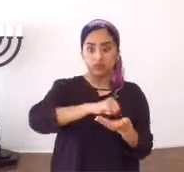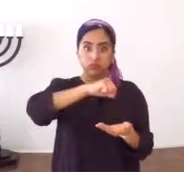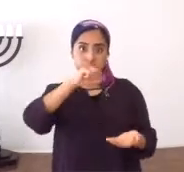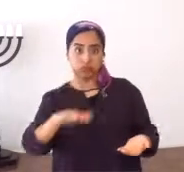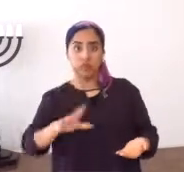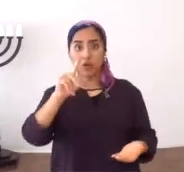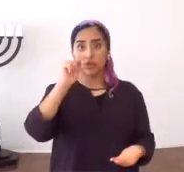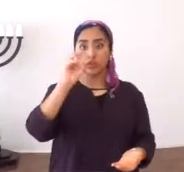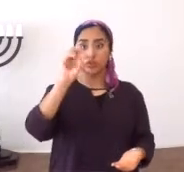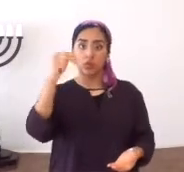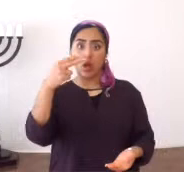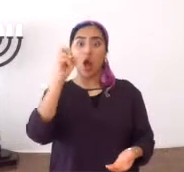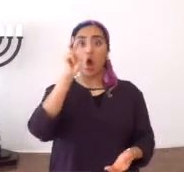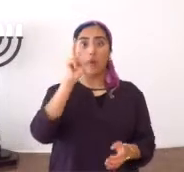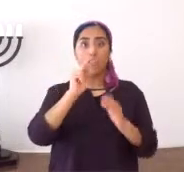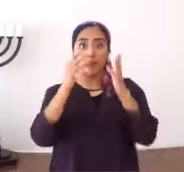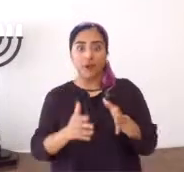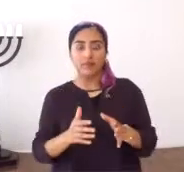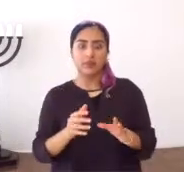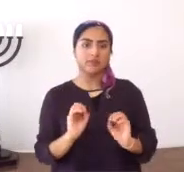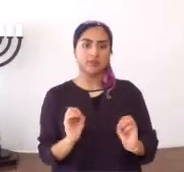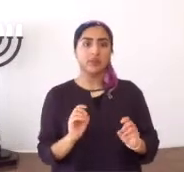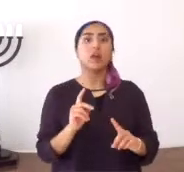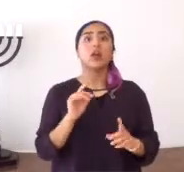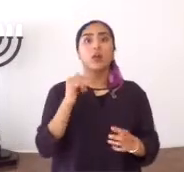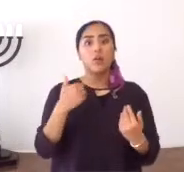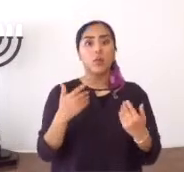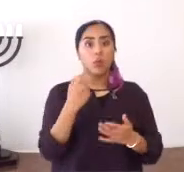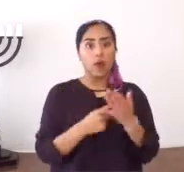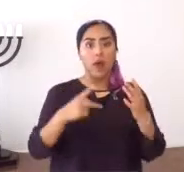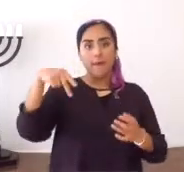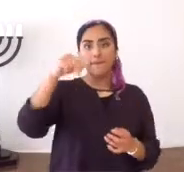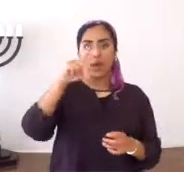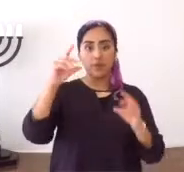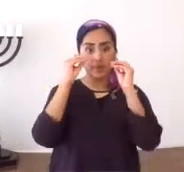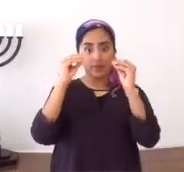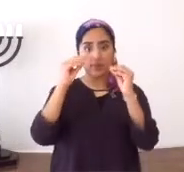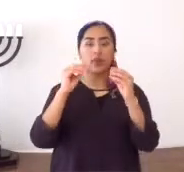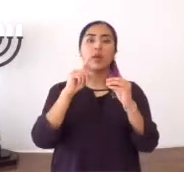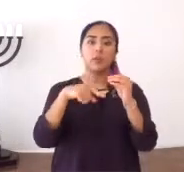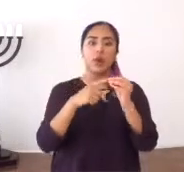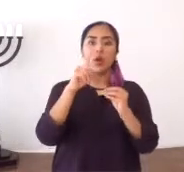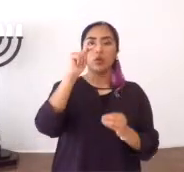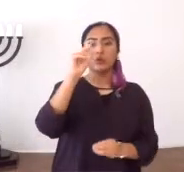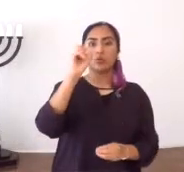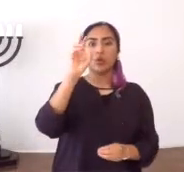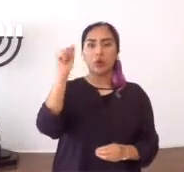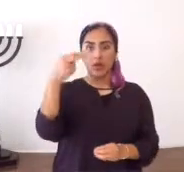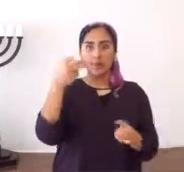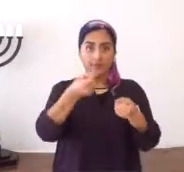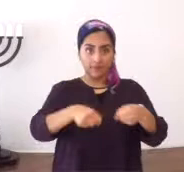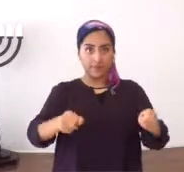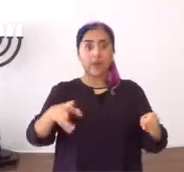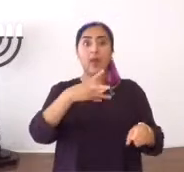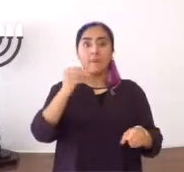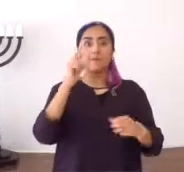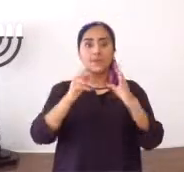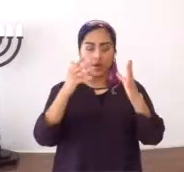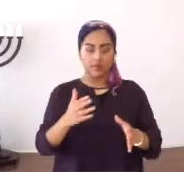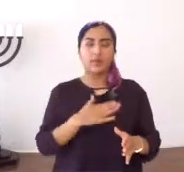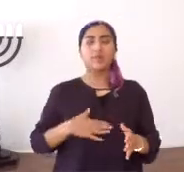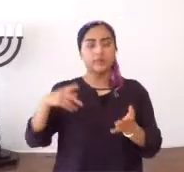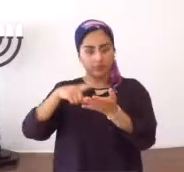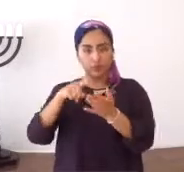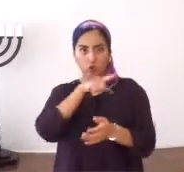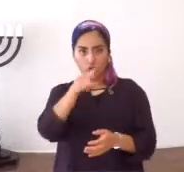vino, para abrogar la Torah, ni los profetas, entonces lo que estaba, enseñando Shaul, era Torah, y